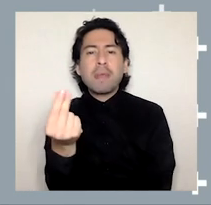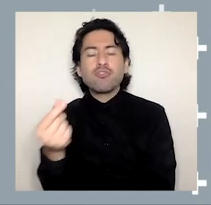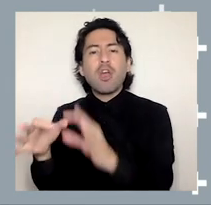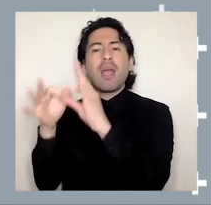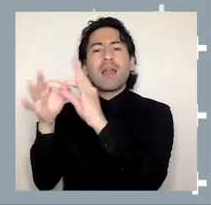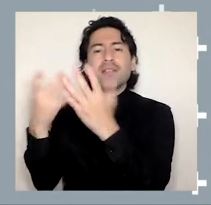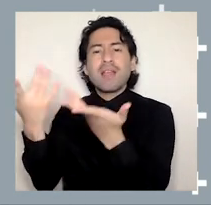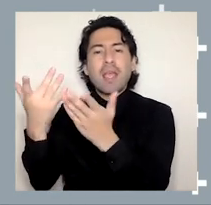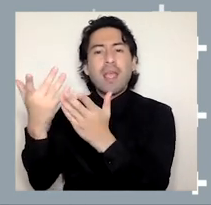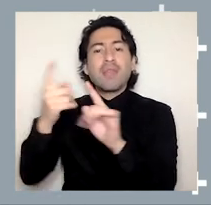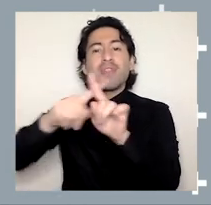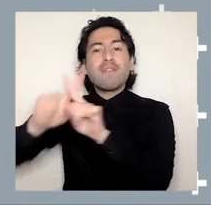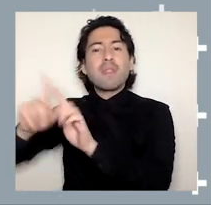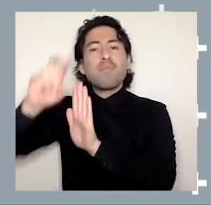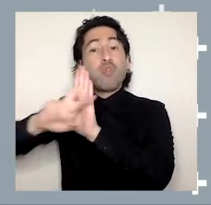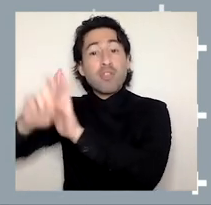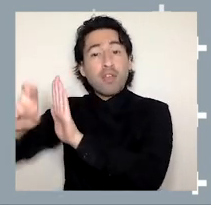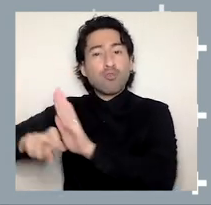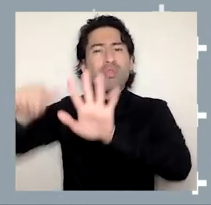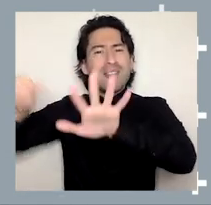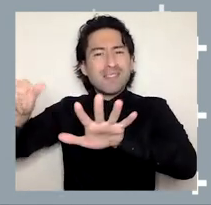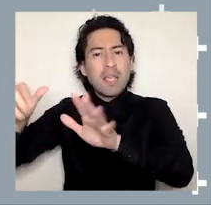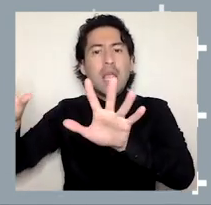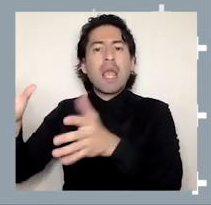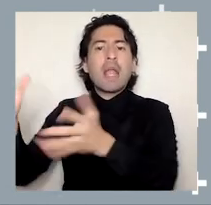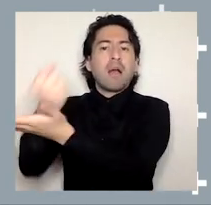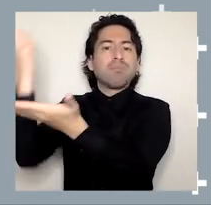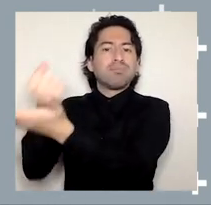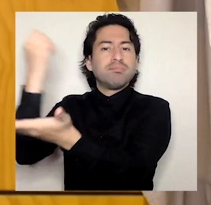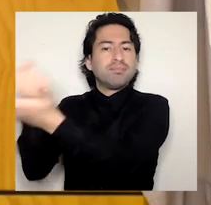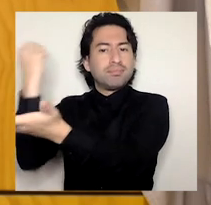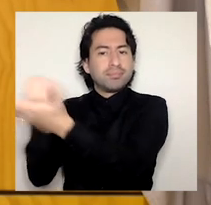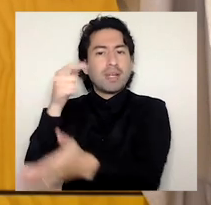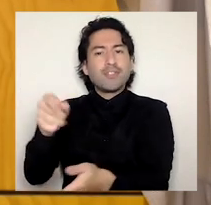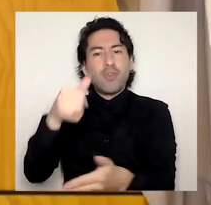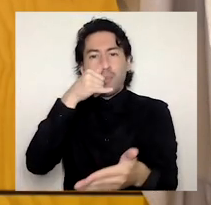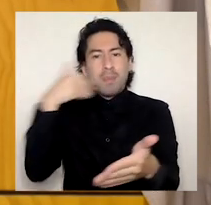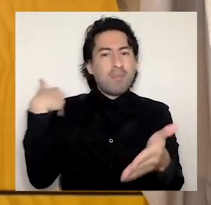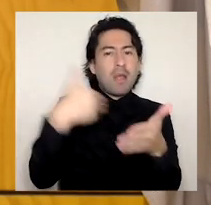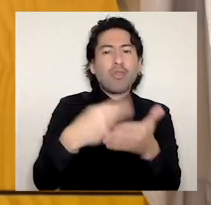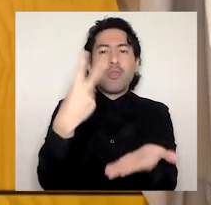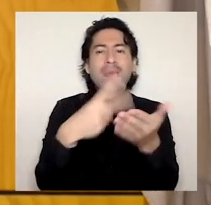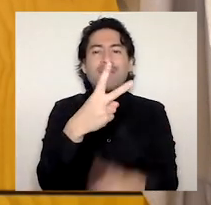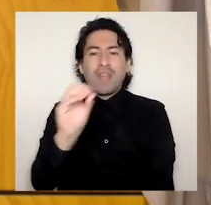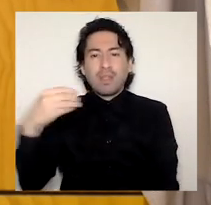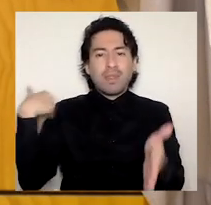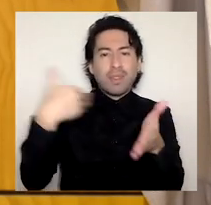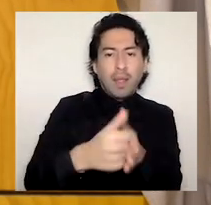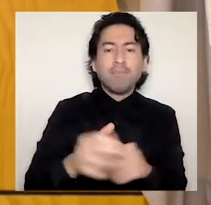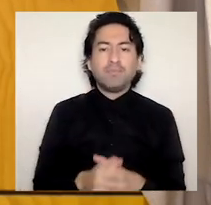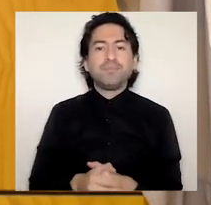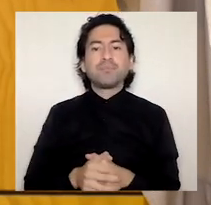de 16 proyectos institucionales durante el año 2020. La descentralización de nuestra